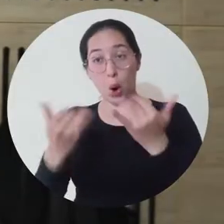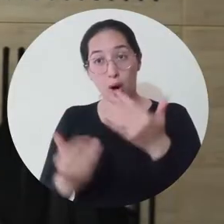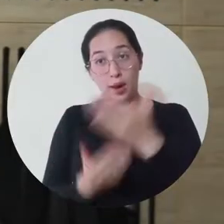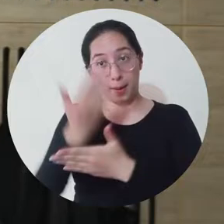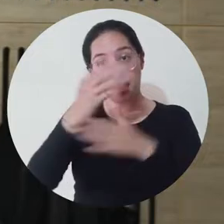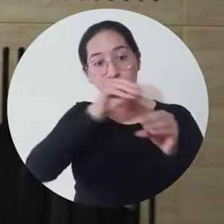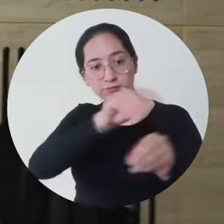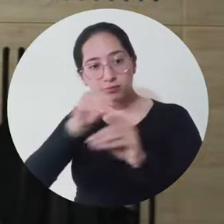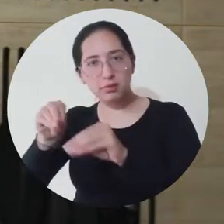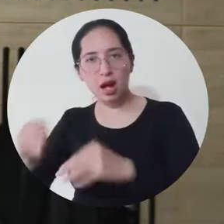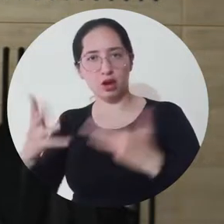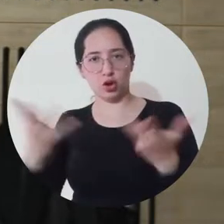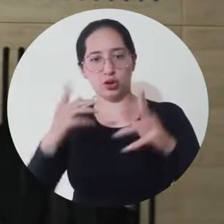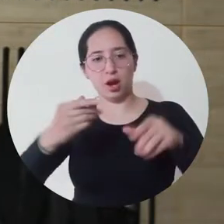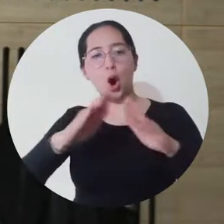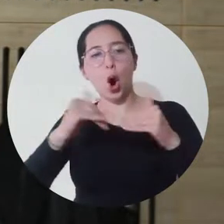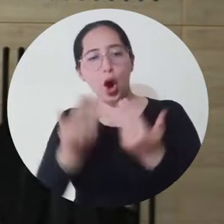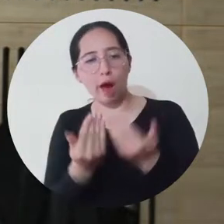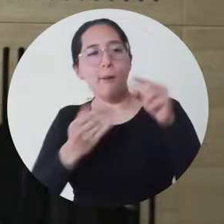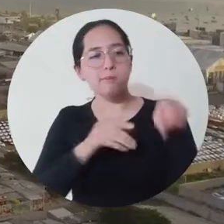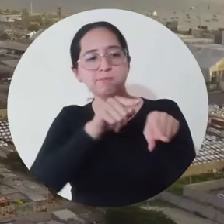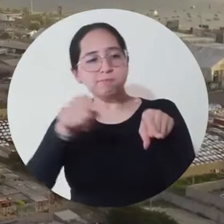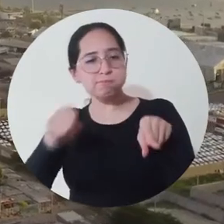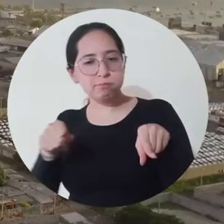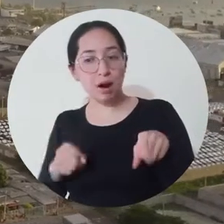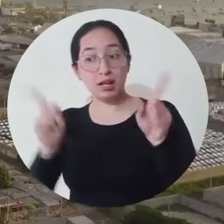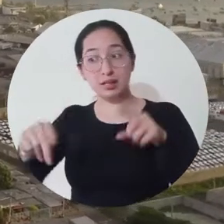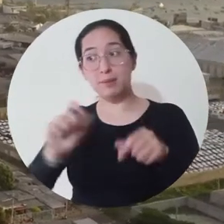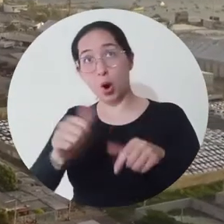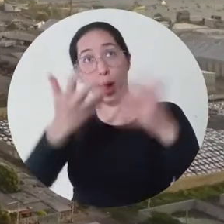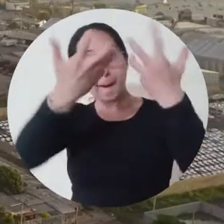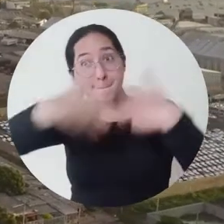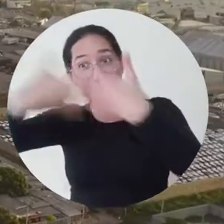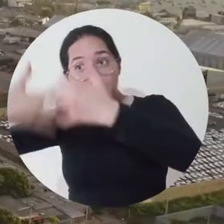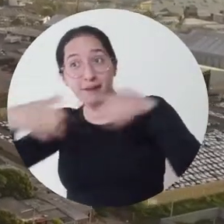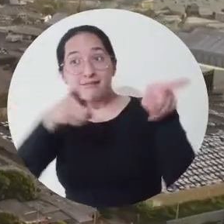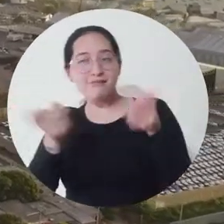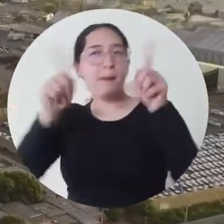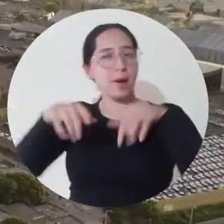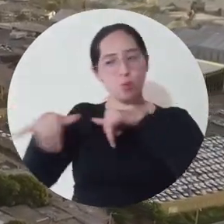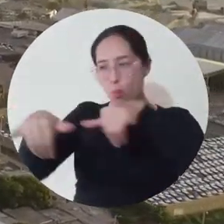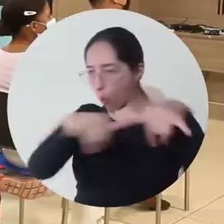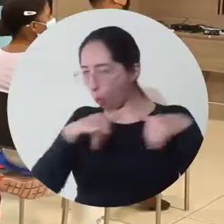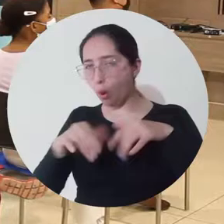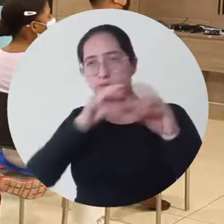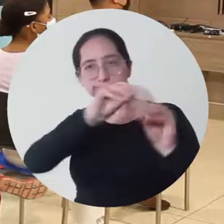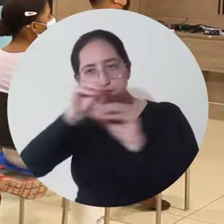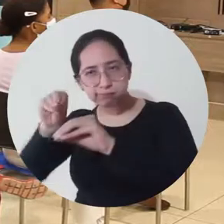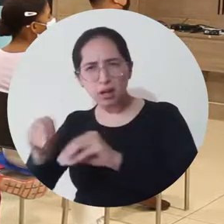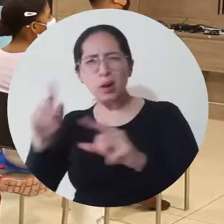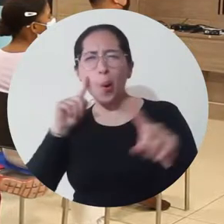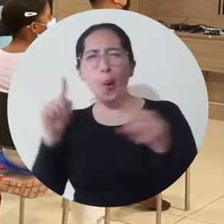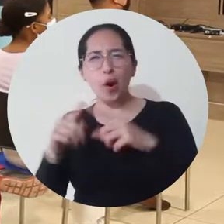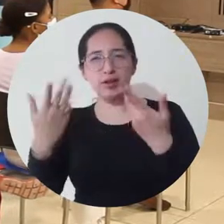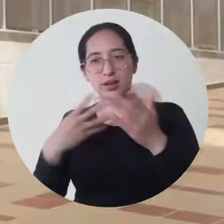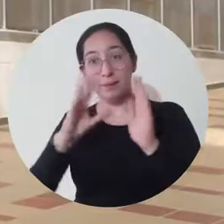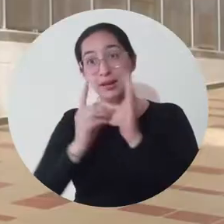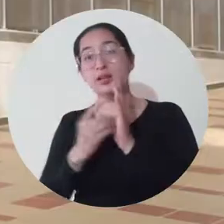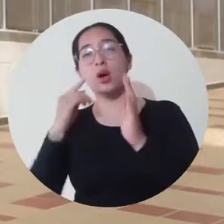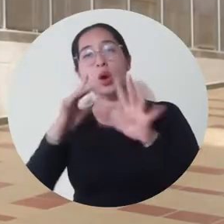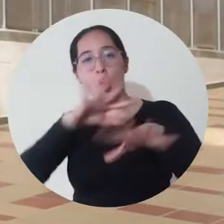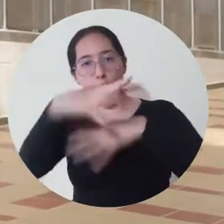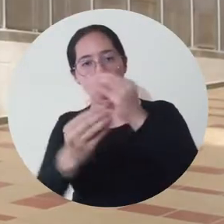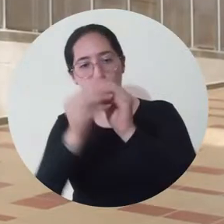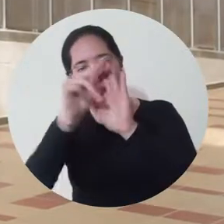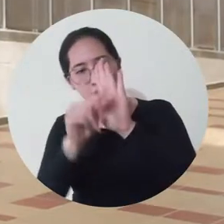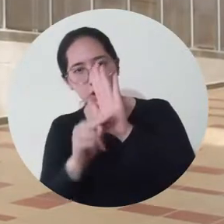este ciclo de capacitaciones para los colegios amigos del turismo y empresarios del sector turístico de la ciudad de Santa Marta, además en cumplimiento de las